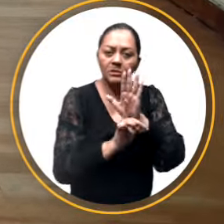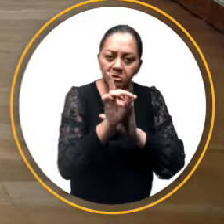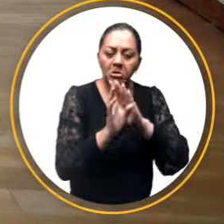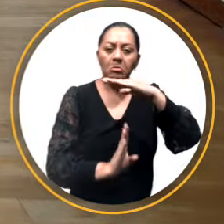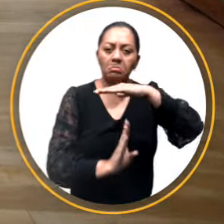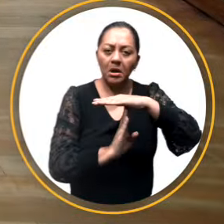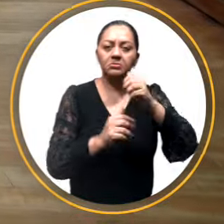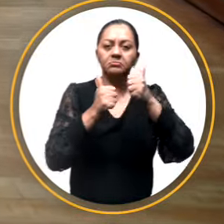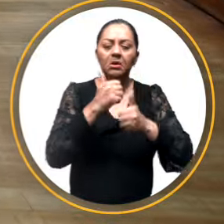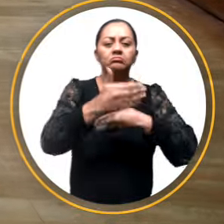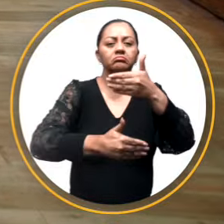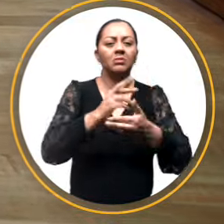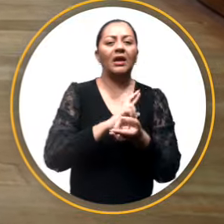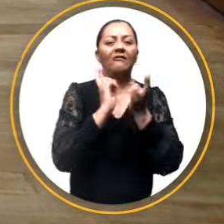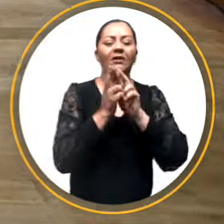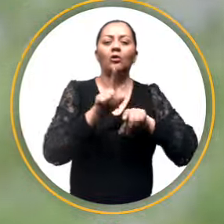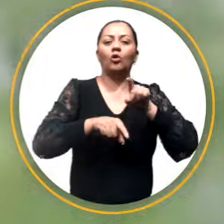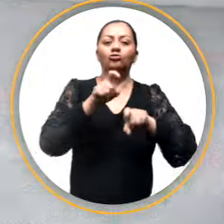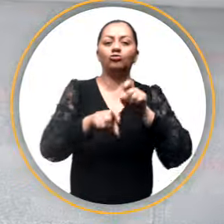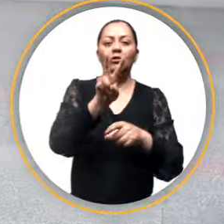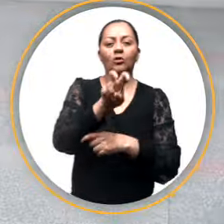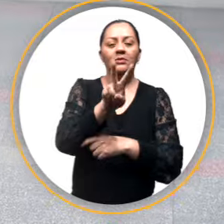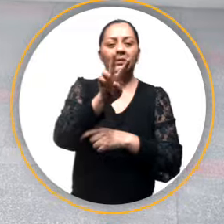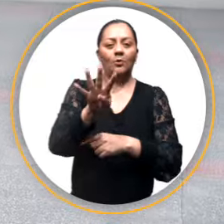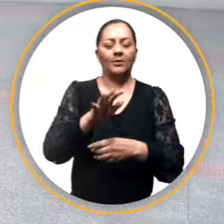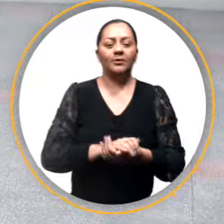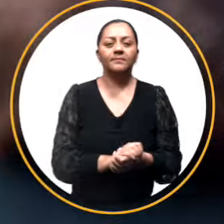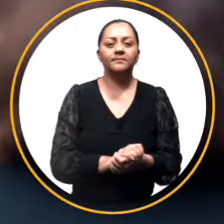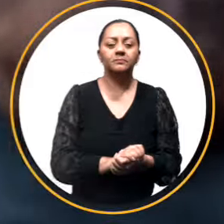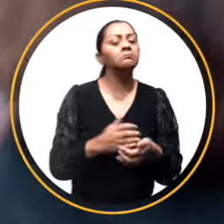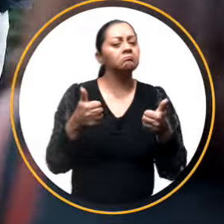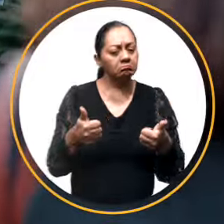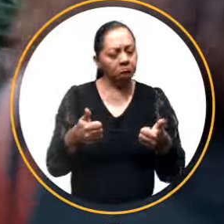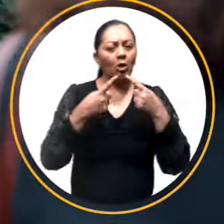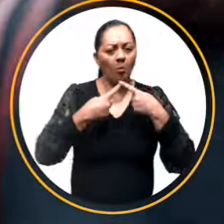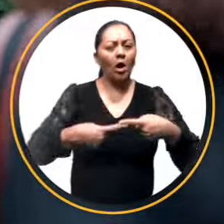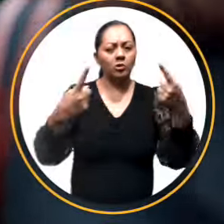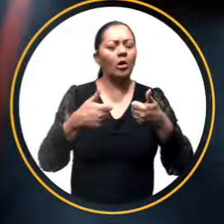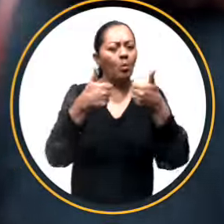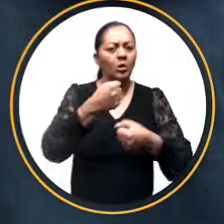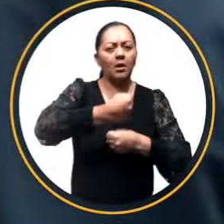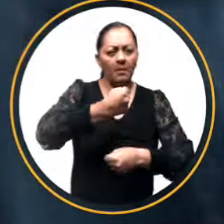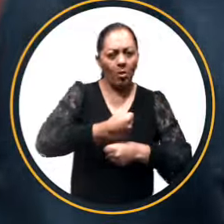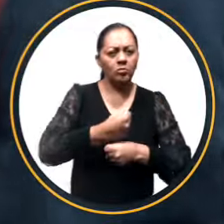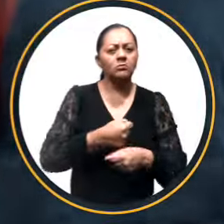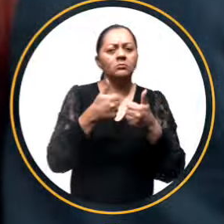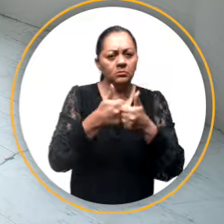ordenado, pacífico y exitoso del Referéndum y Consulta Popular 2024. Estuvo buena convocatoria, que hubo